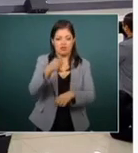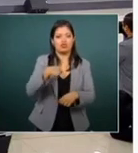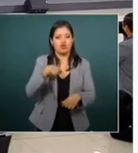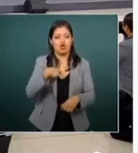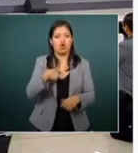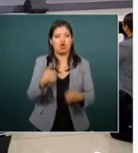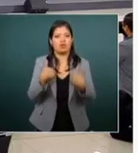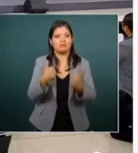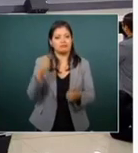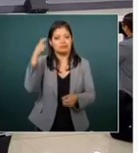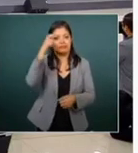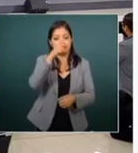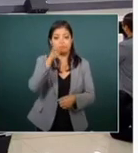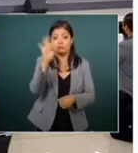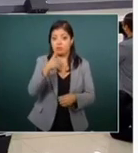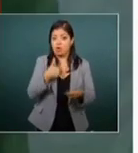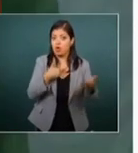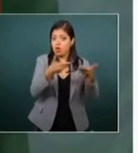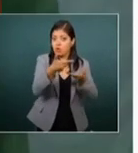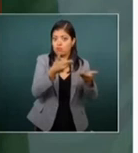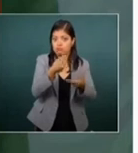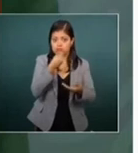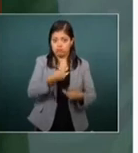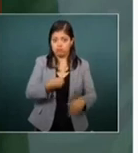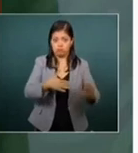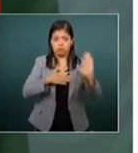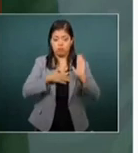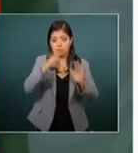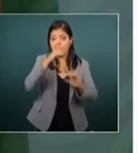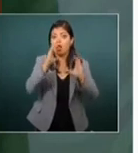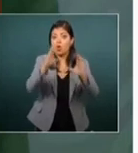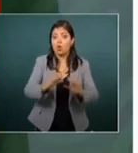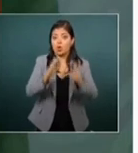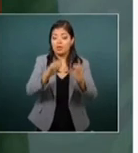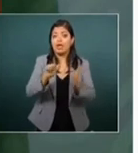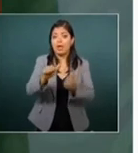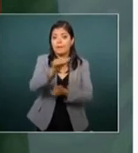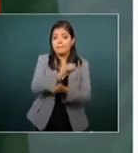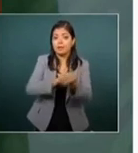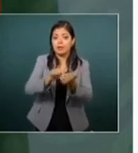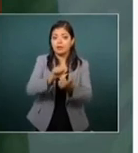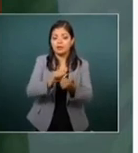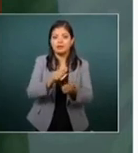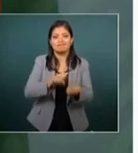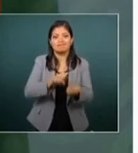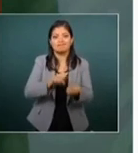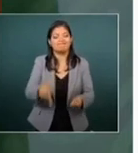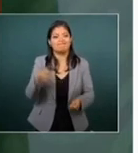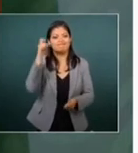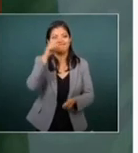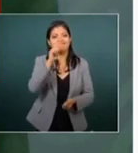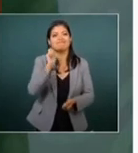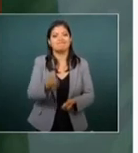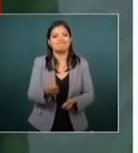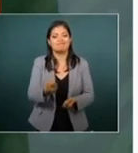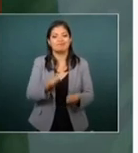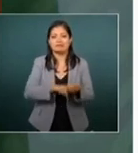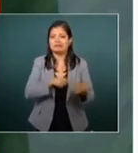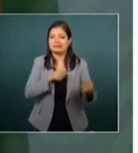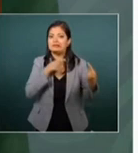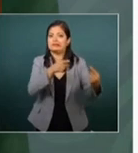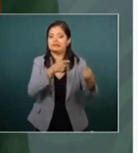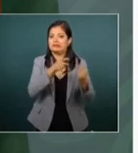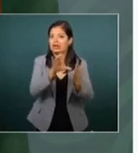El que si compartimos con usted el compromiso por cuidar el medio ambiente, hayamos tenido que llevar un asunto como este al terreno de una controversia